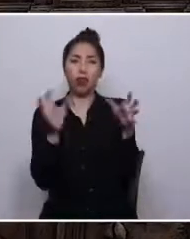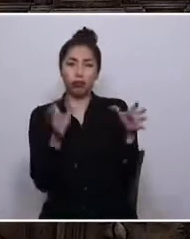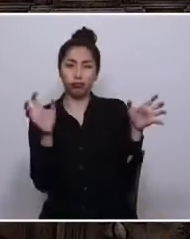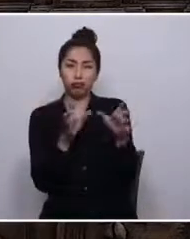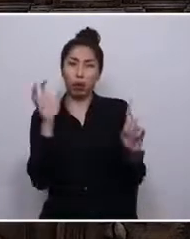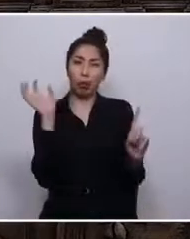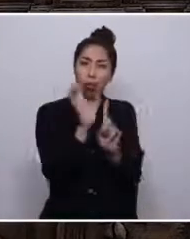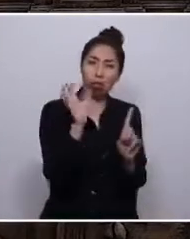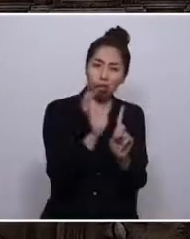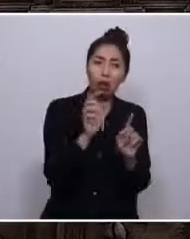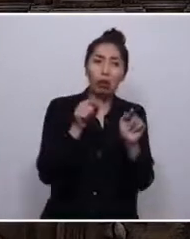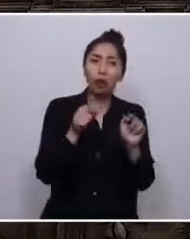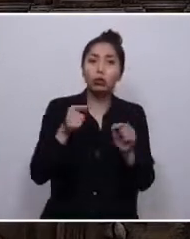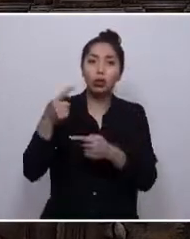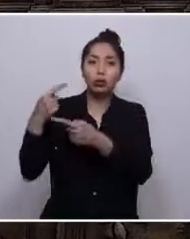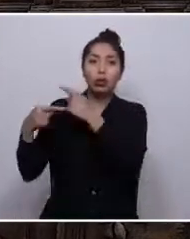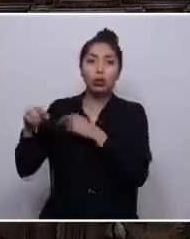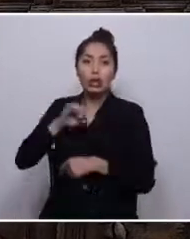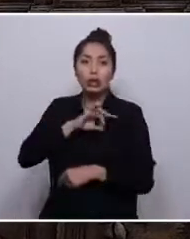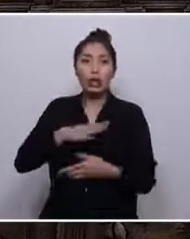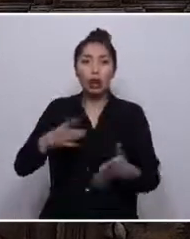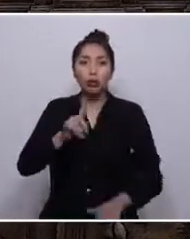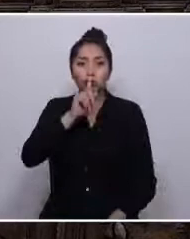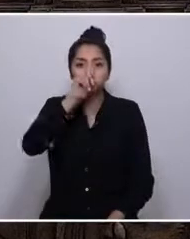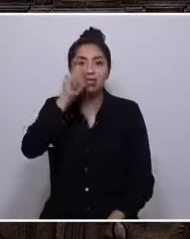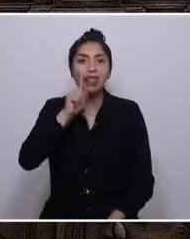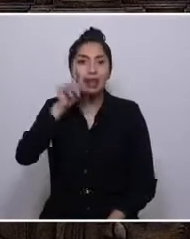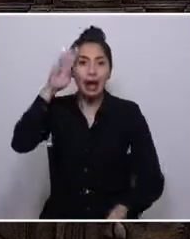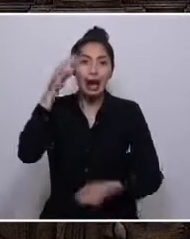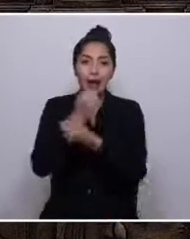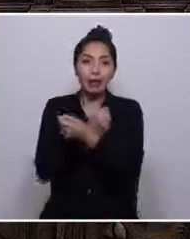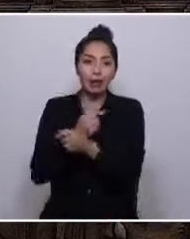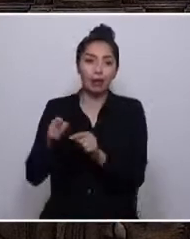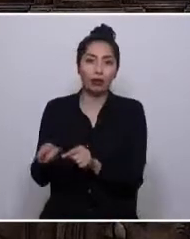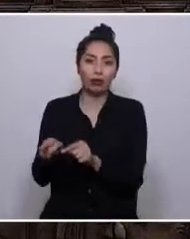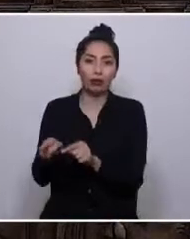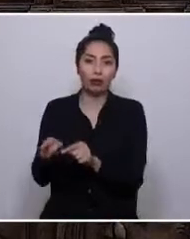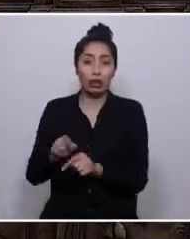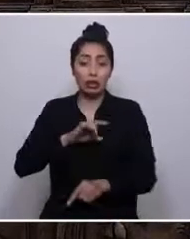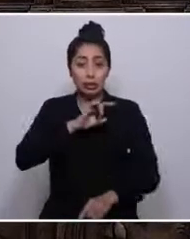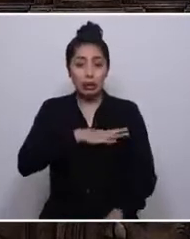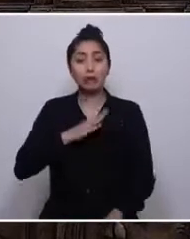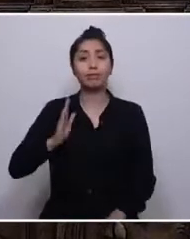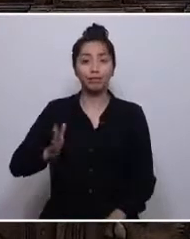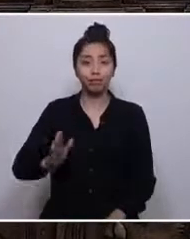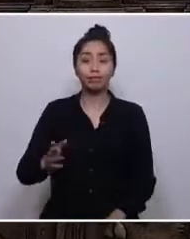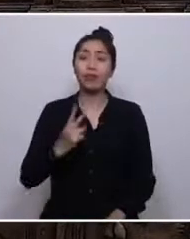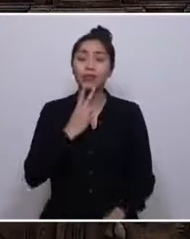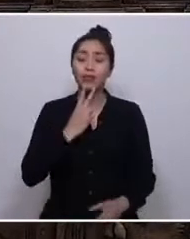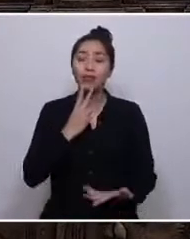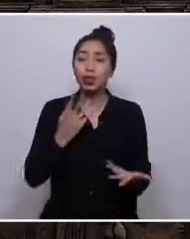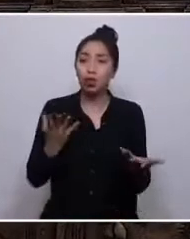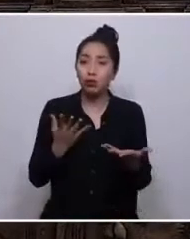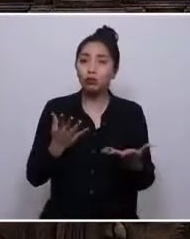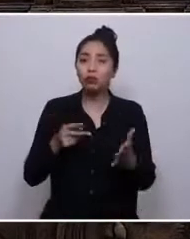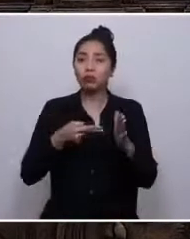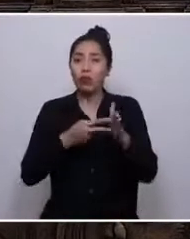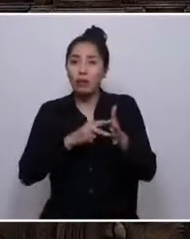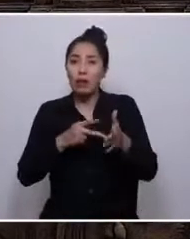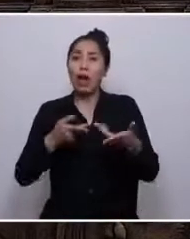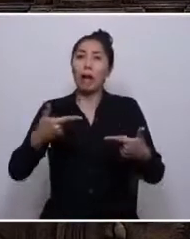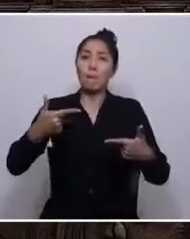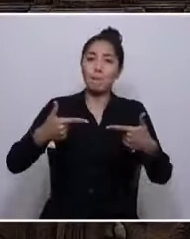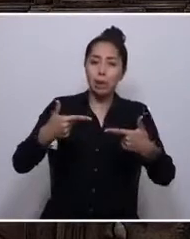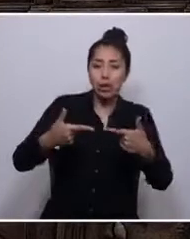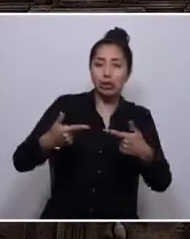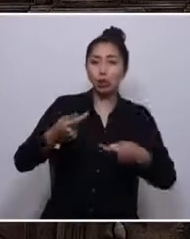Chile el proceder institucional de carabineros. Chile sigue viviendo una crisis política, económica y moral. Ya